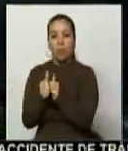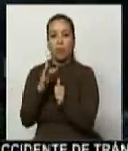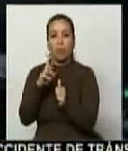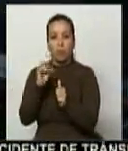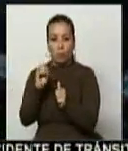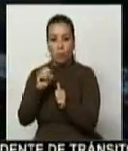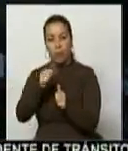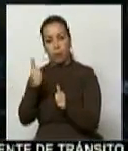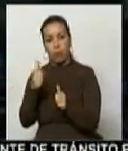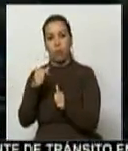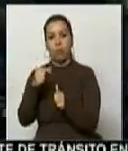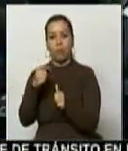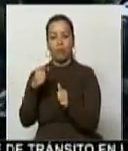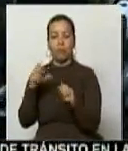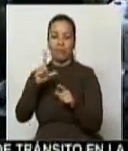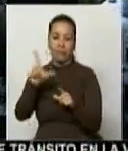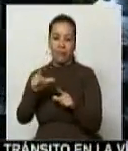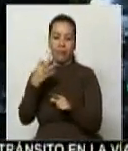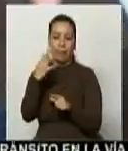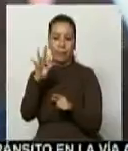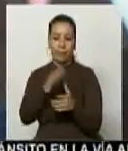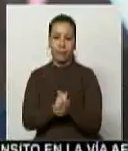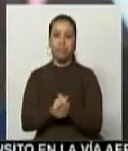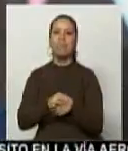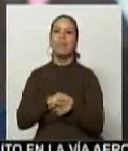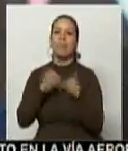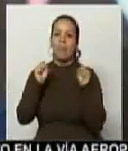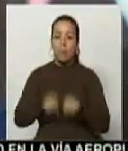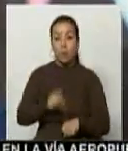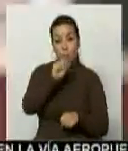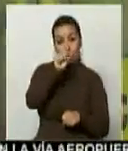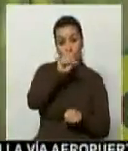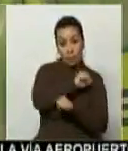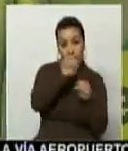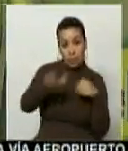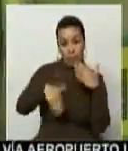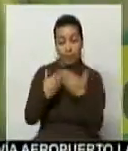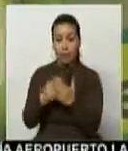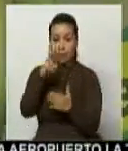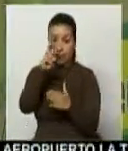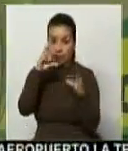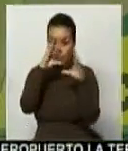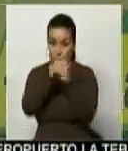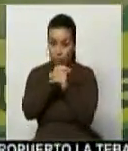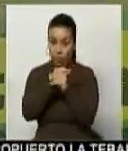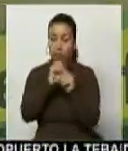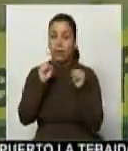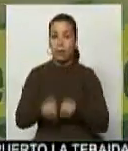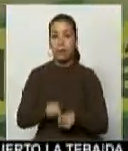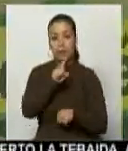y canal 13, y se podrá disfrutar de nuestra señal entre las 11 de la mañana y las 7 de la noche en la frecuencia 144.